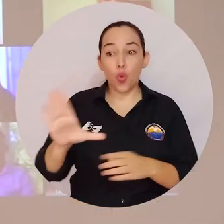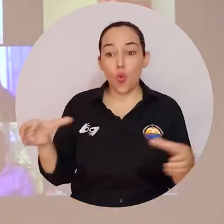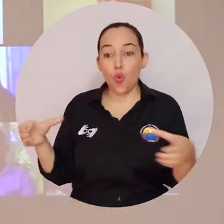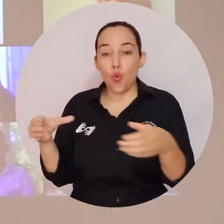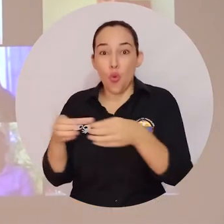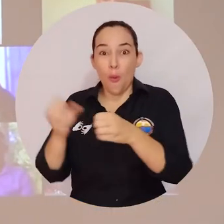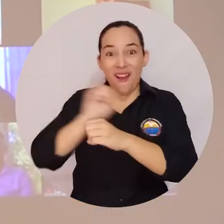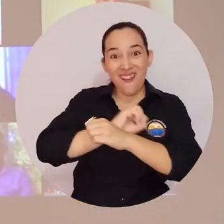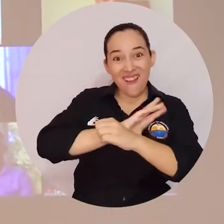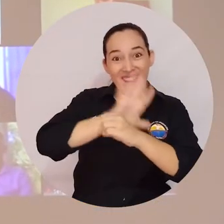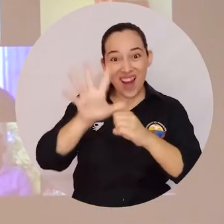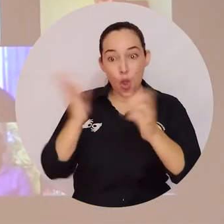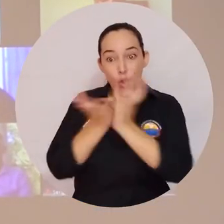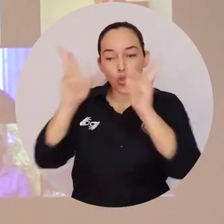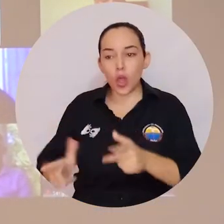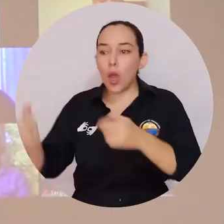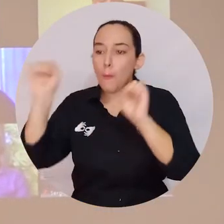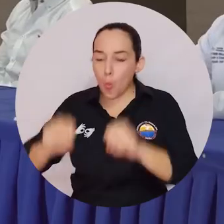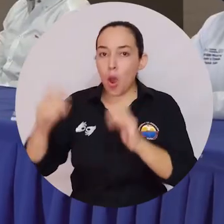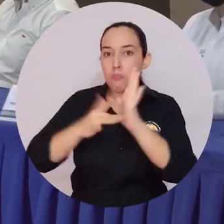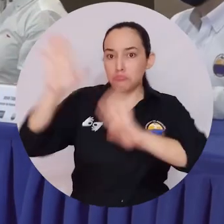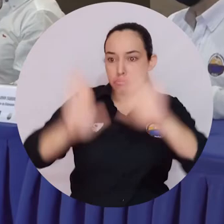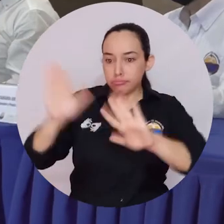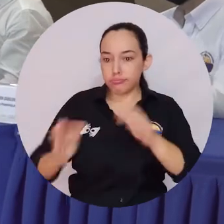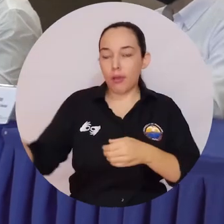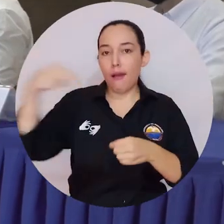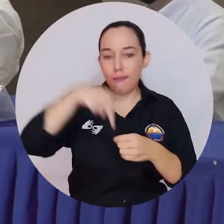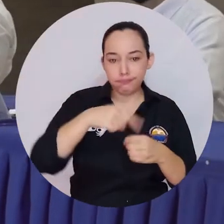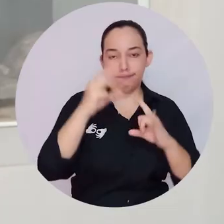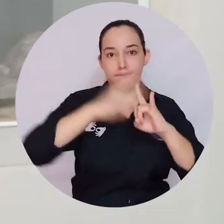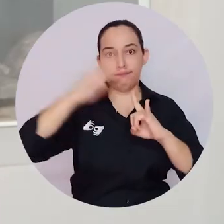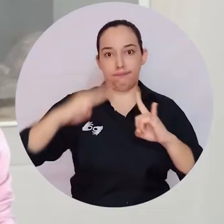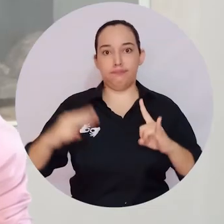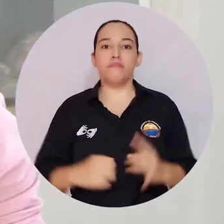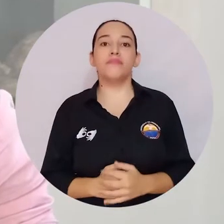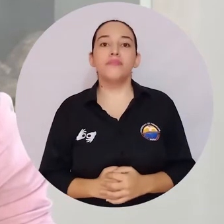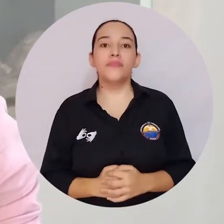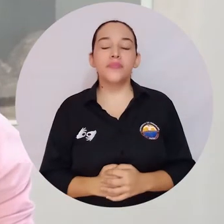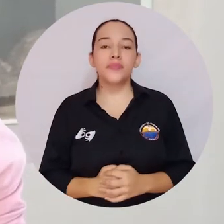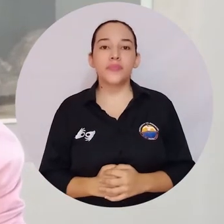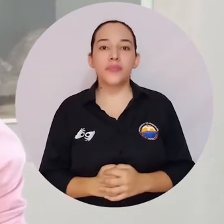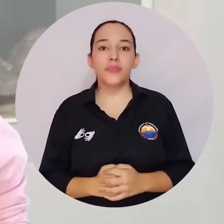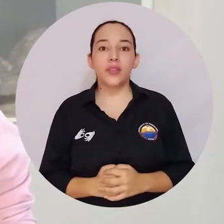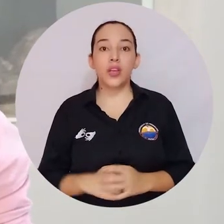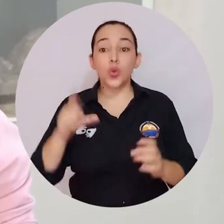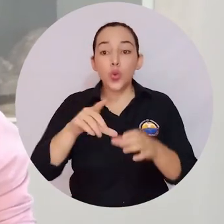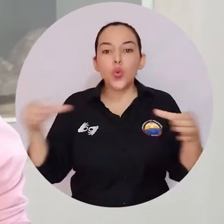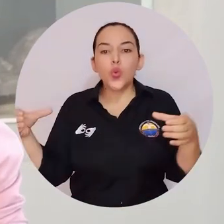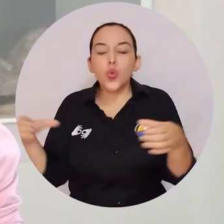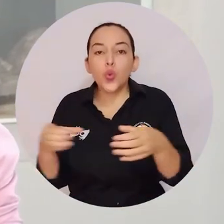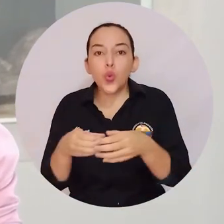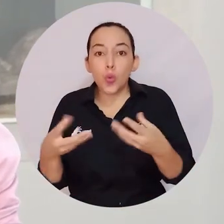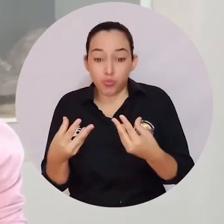estudiantes del Centro para la Regionalización de la Educación y las Oportunidades de UNI Magdalena. Bueno, la conformación de esta corte del